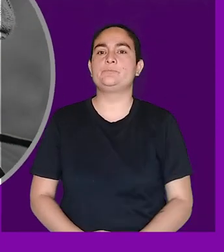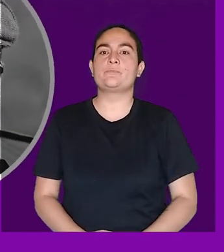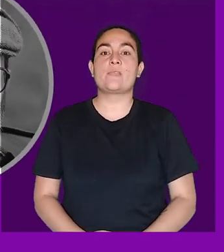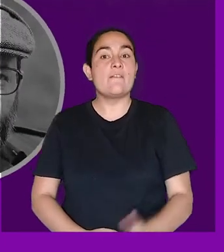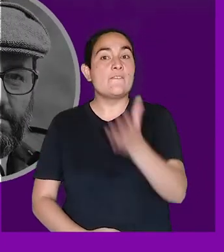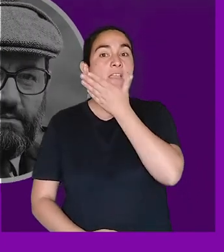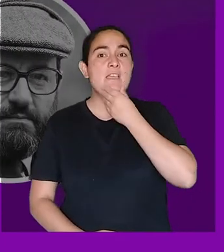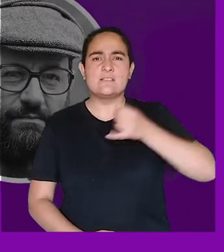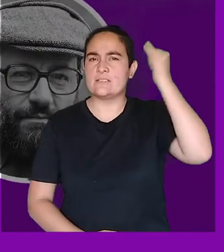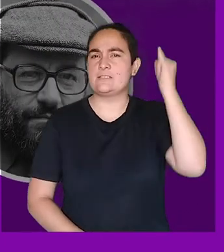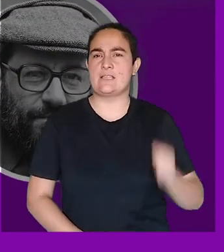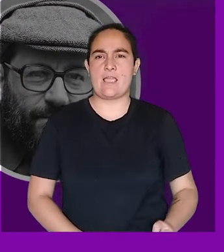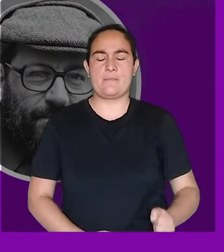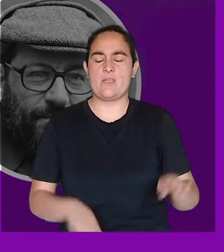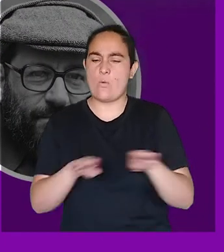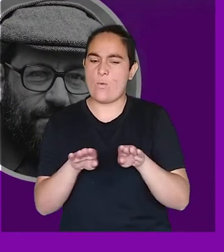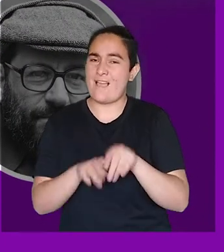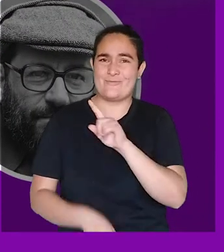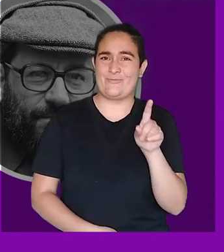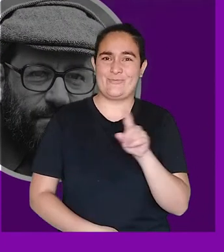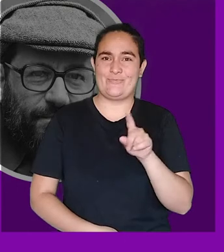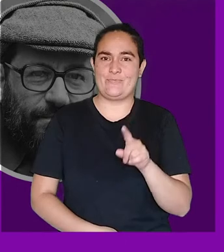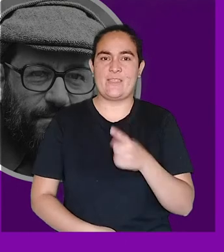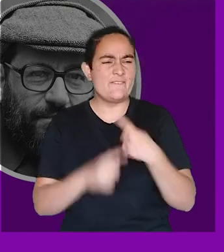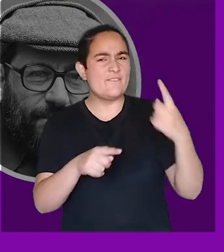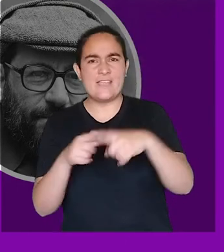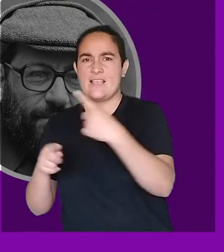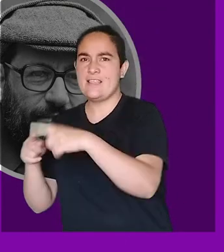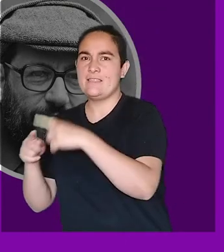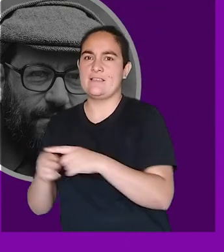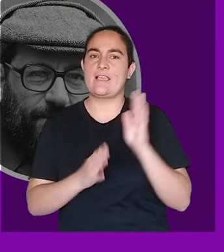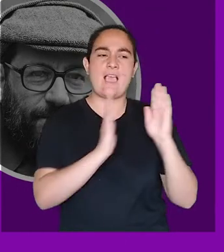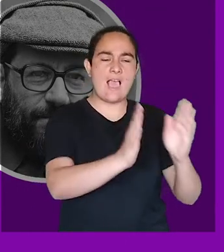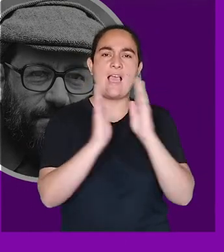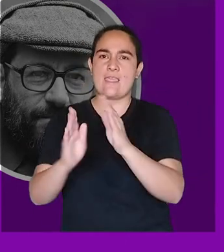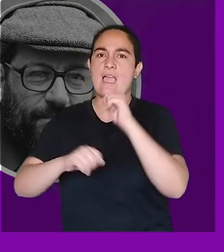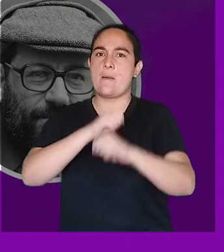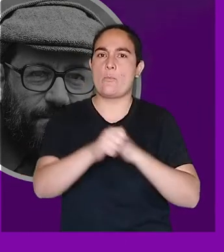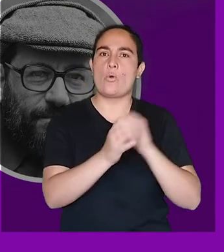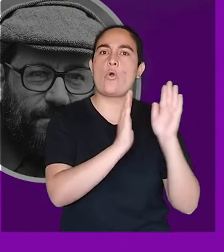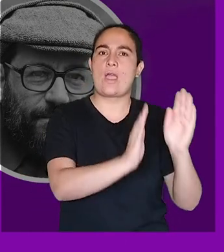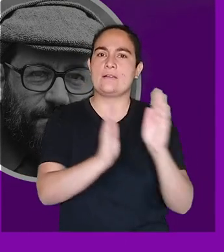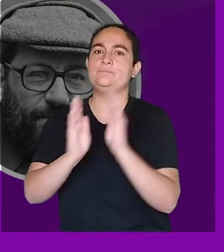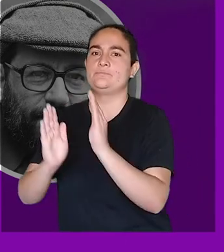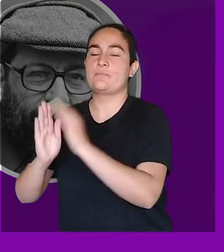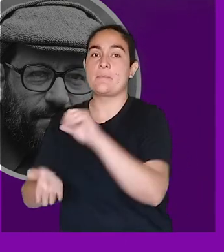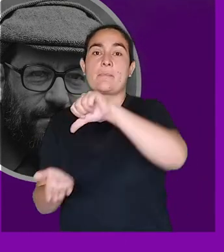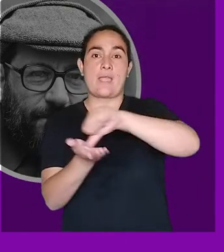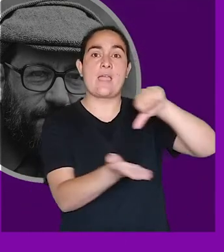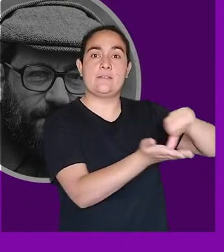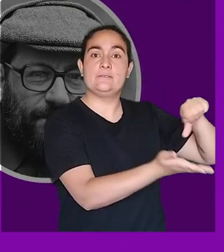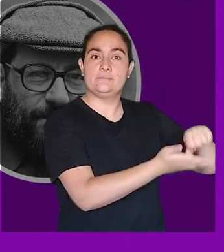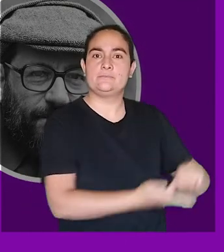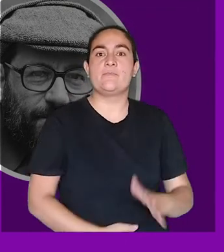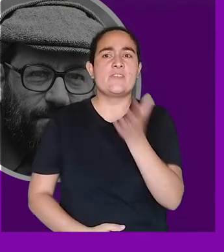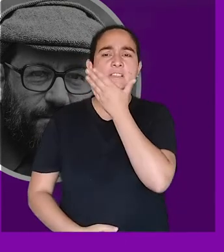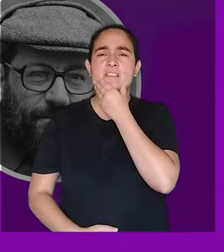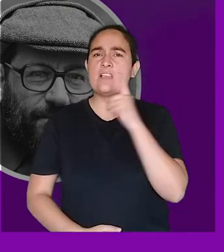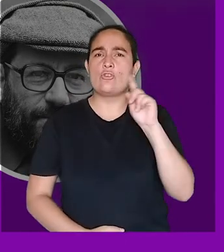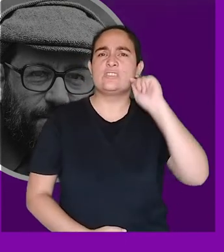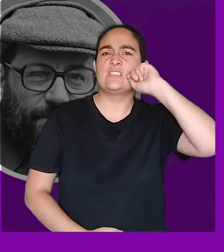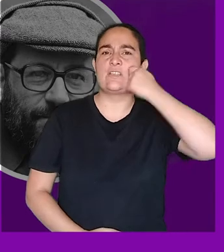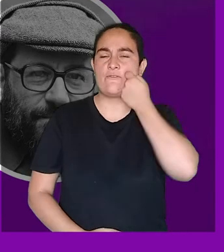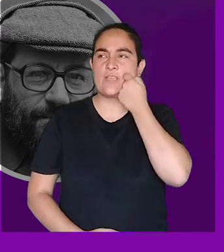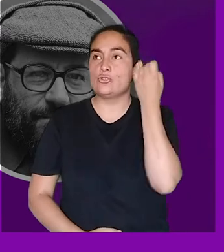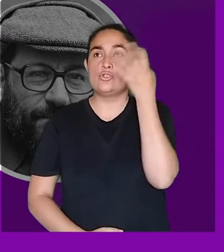Eco. La belleza nunca ha sido algo absoluto o inmutable, sino que ha ido adoptando distintos rostros